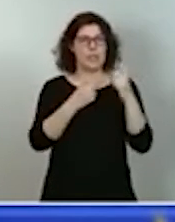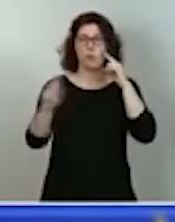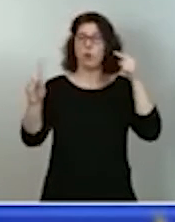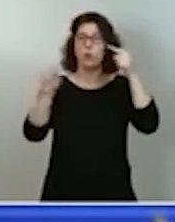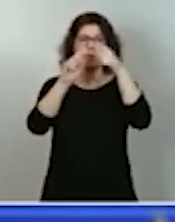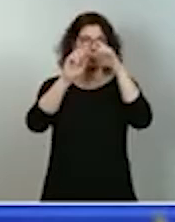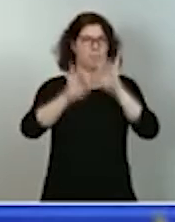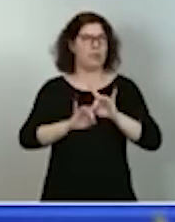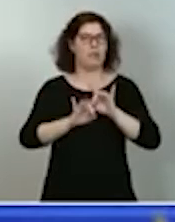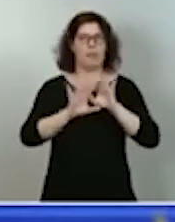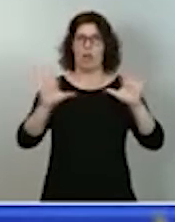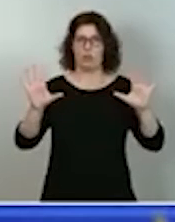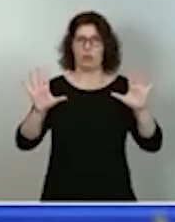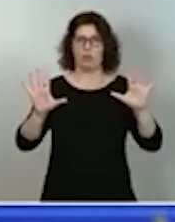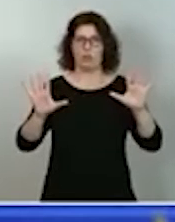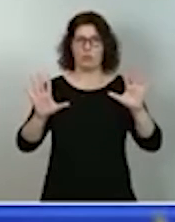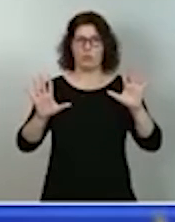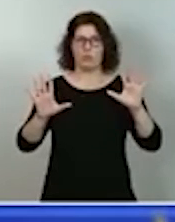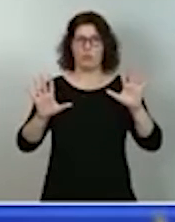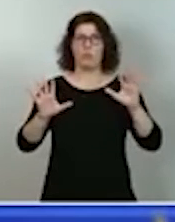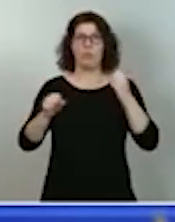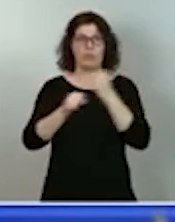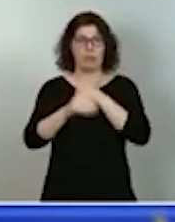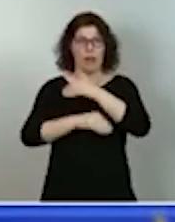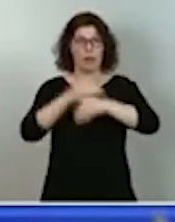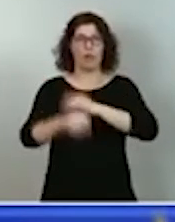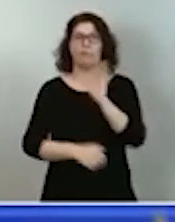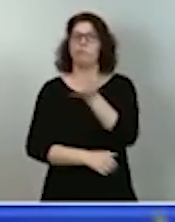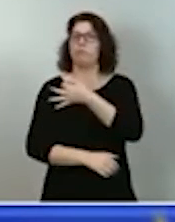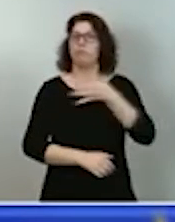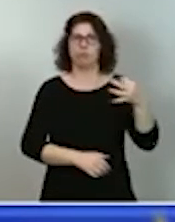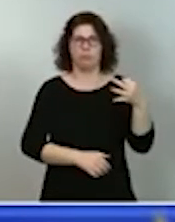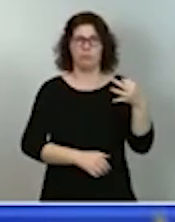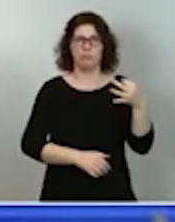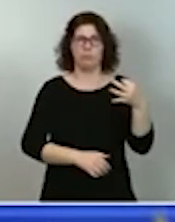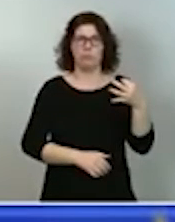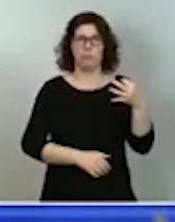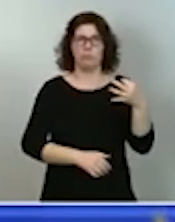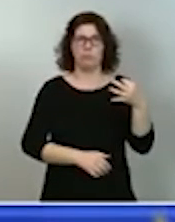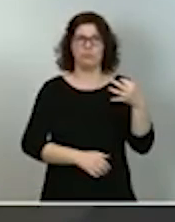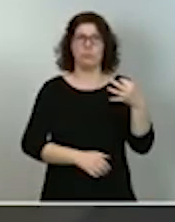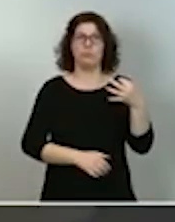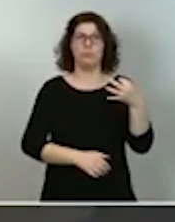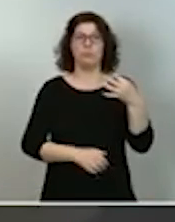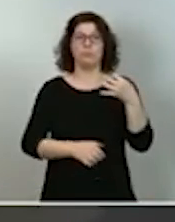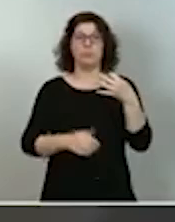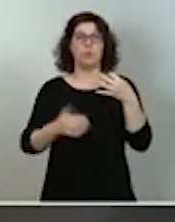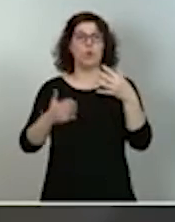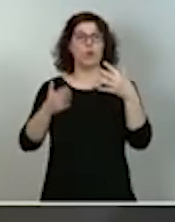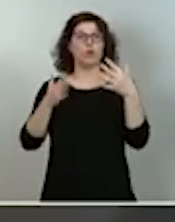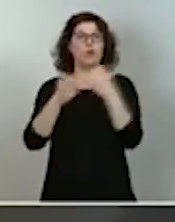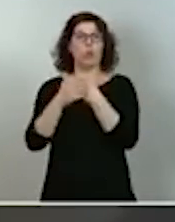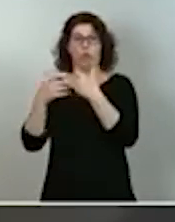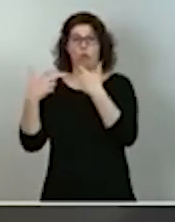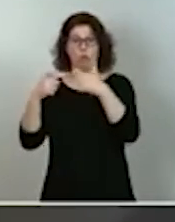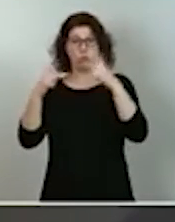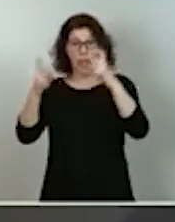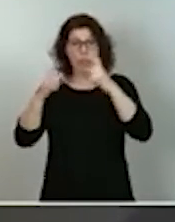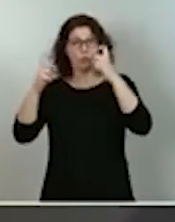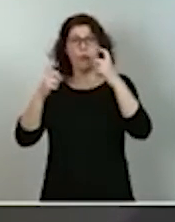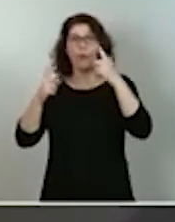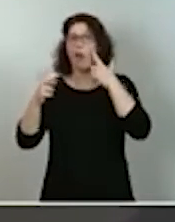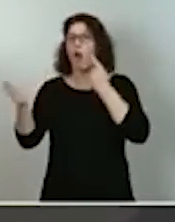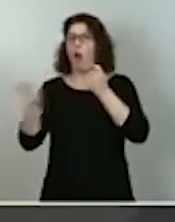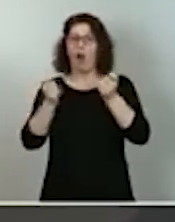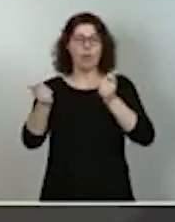eficacia en el trabajo, coordinación precisa en todos y en cada uno de los esfuerzos y eso